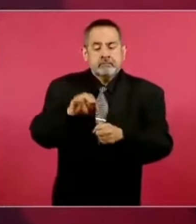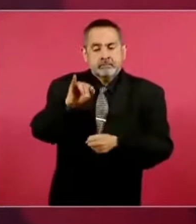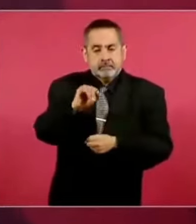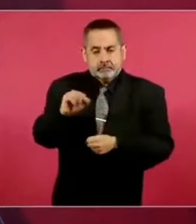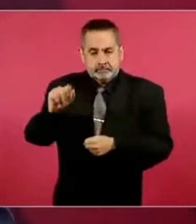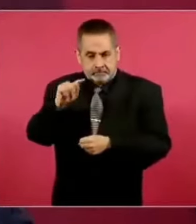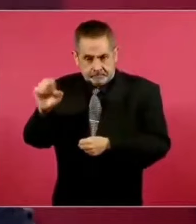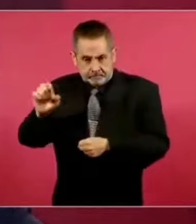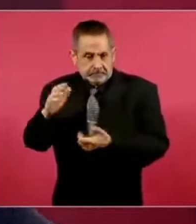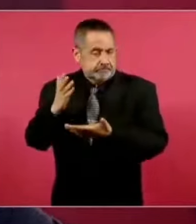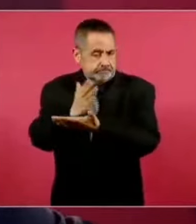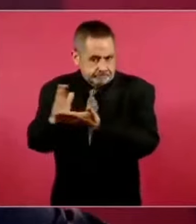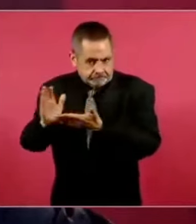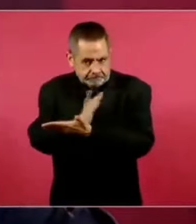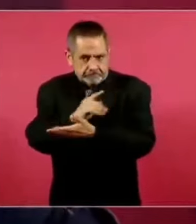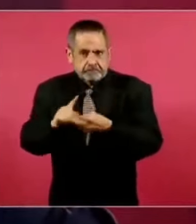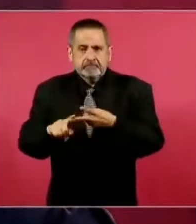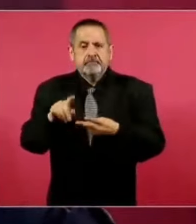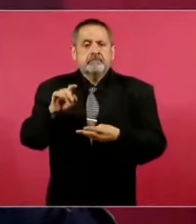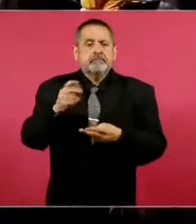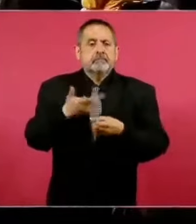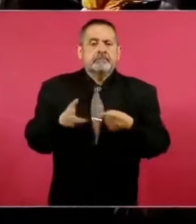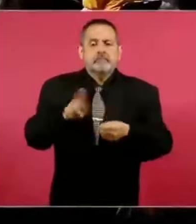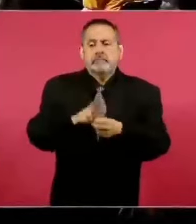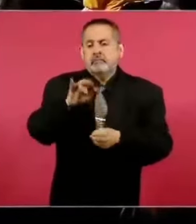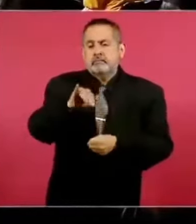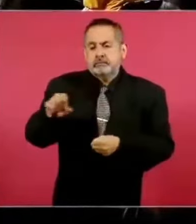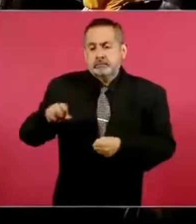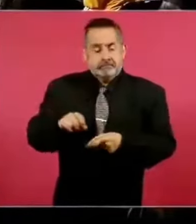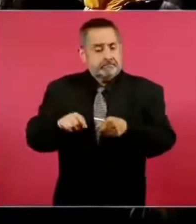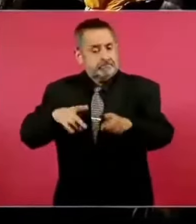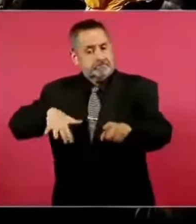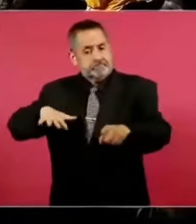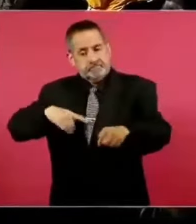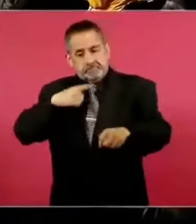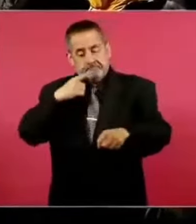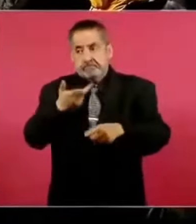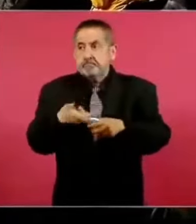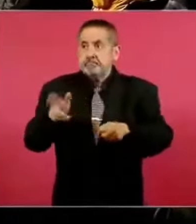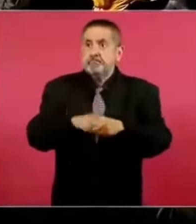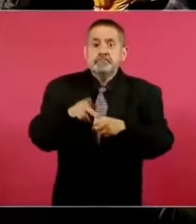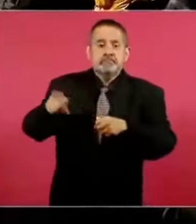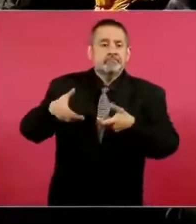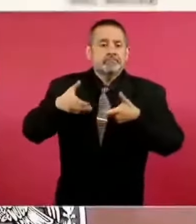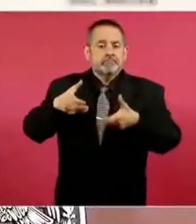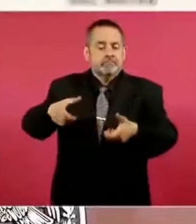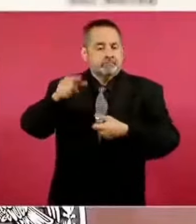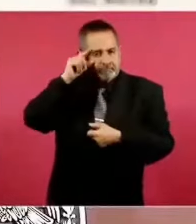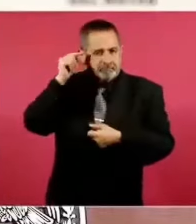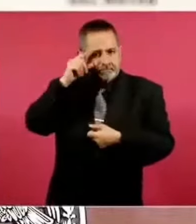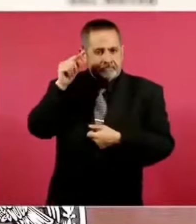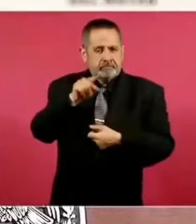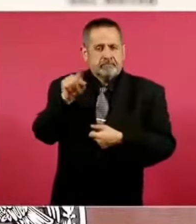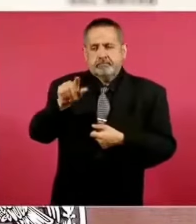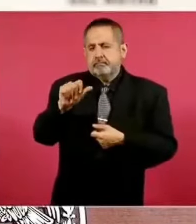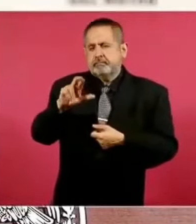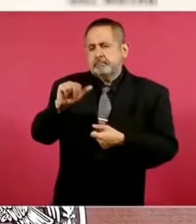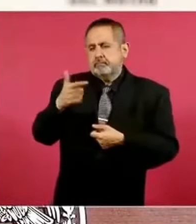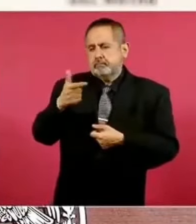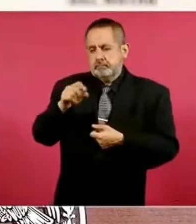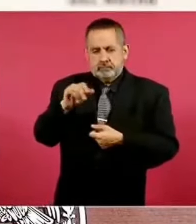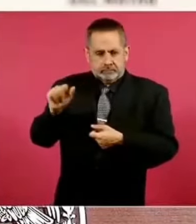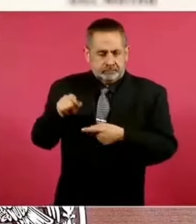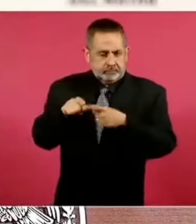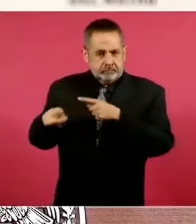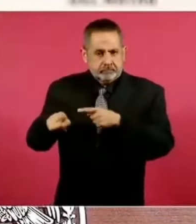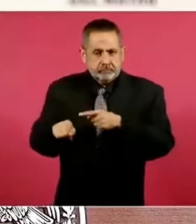hospitales del IMSS. El hospital de Zaragoza no solamente no está